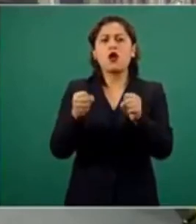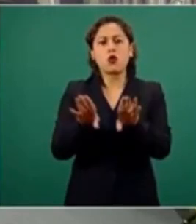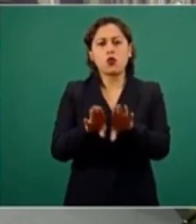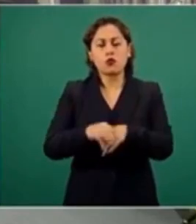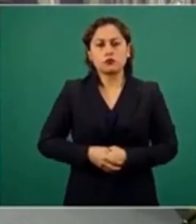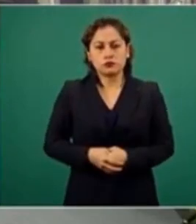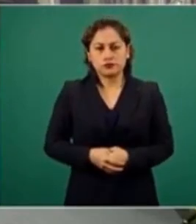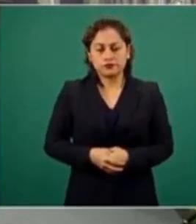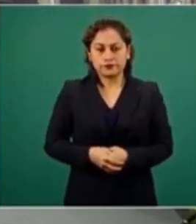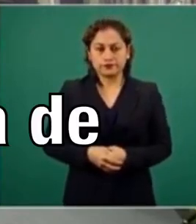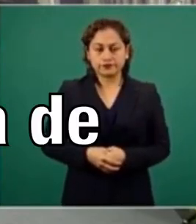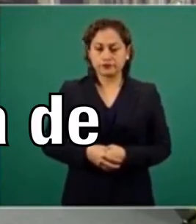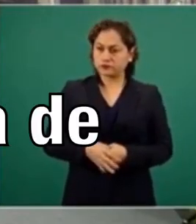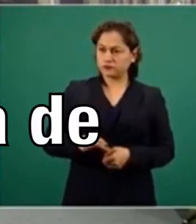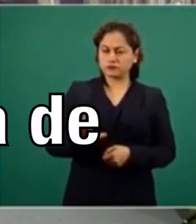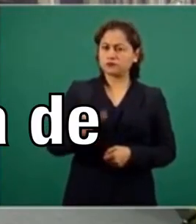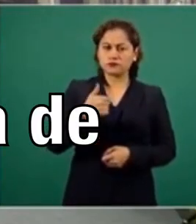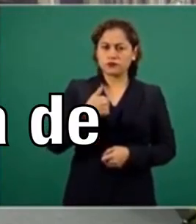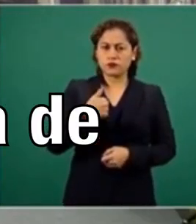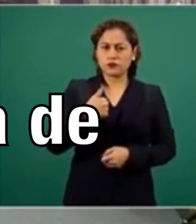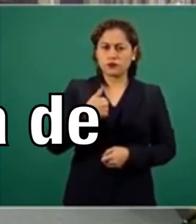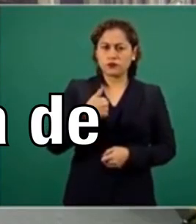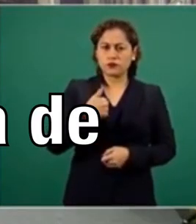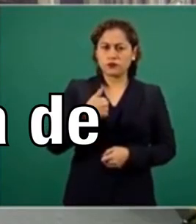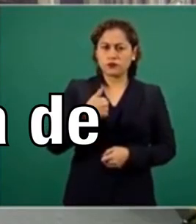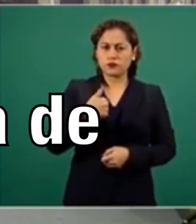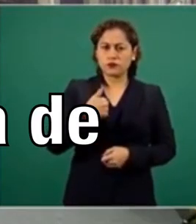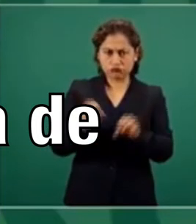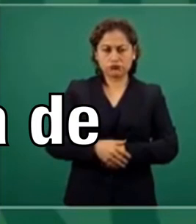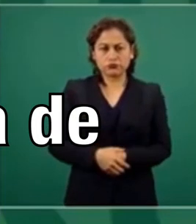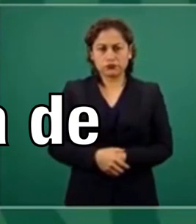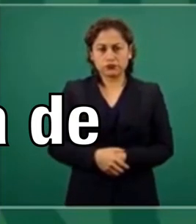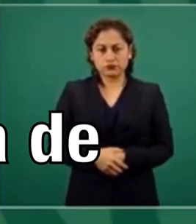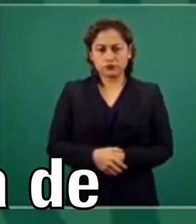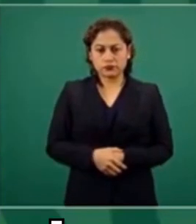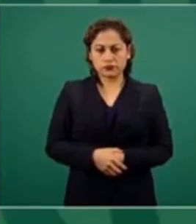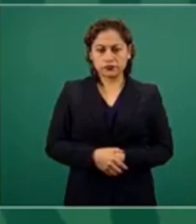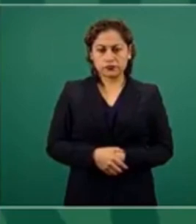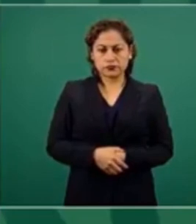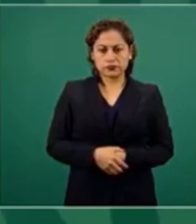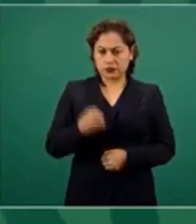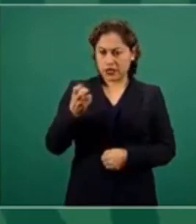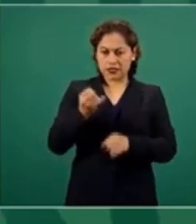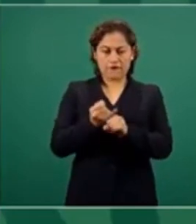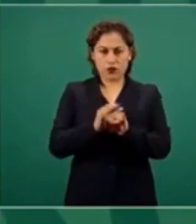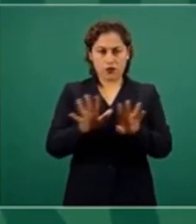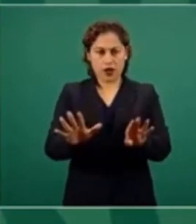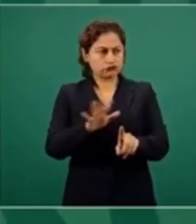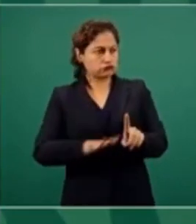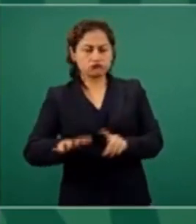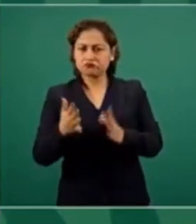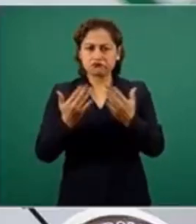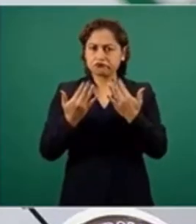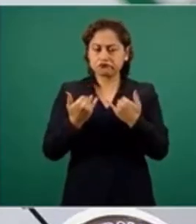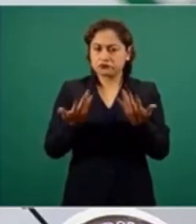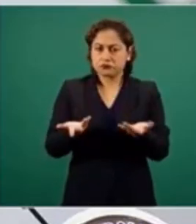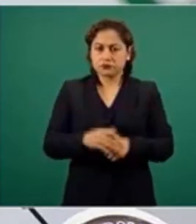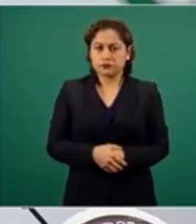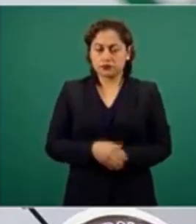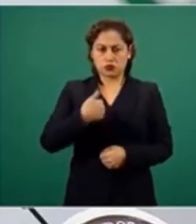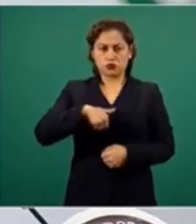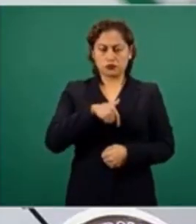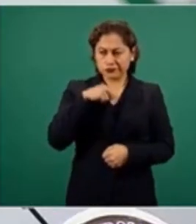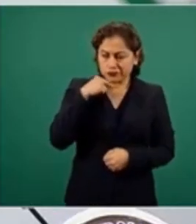No, tengo ese dato. No hay ninguna información al respecto que no se